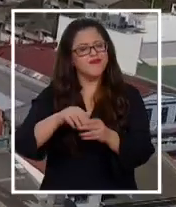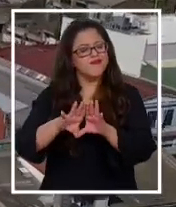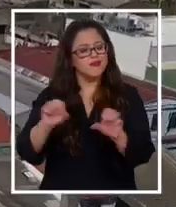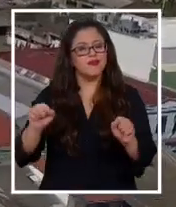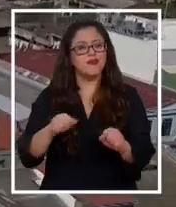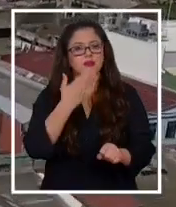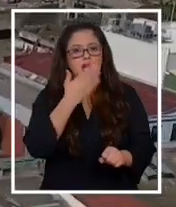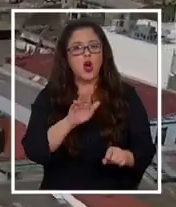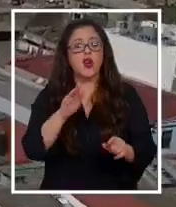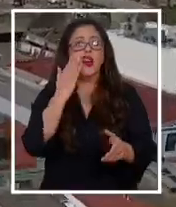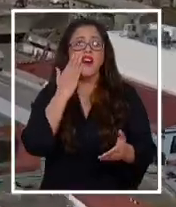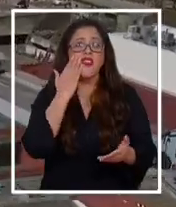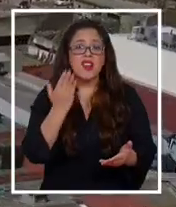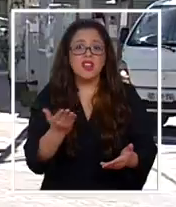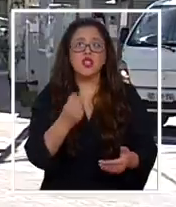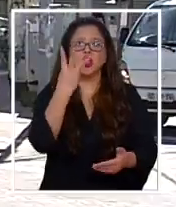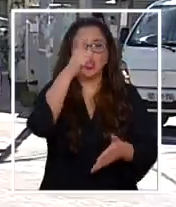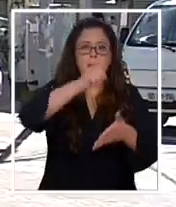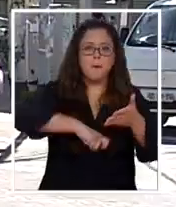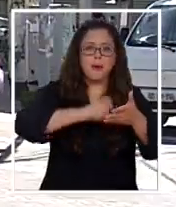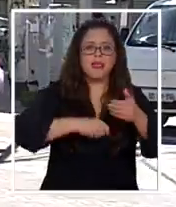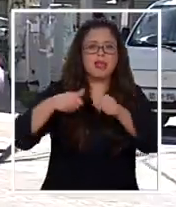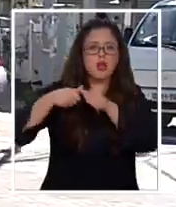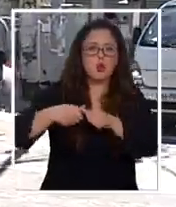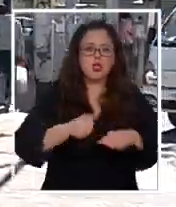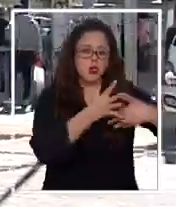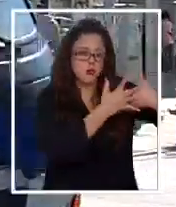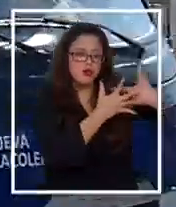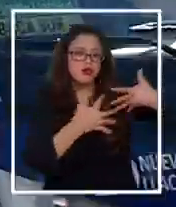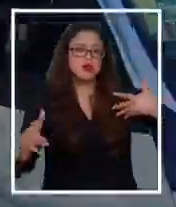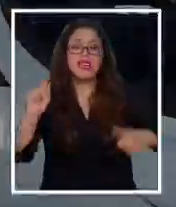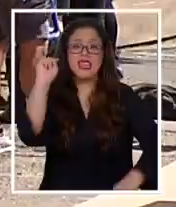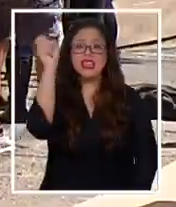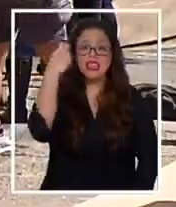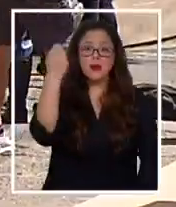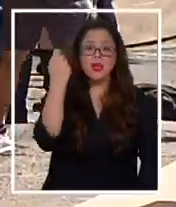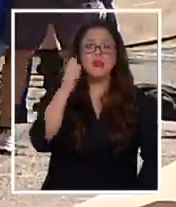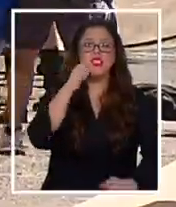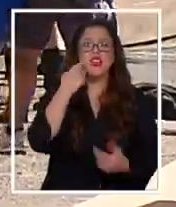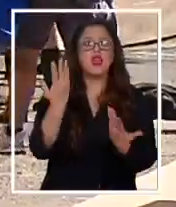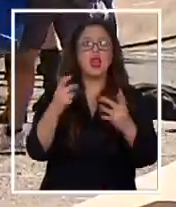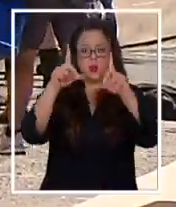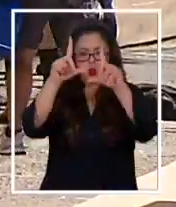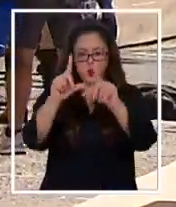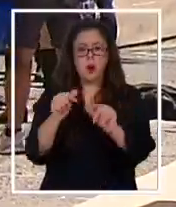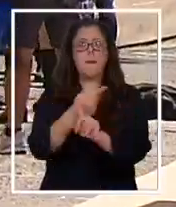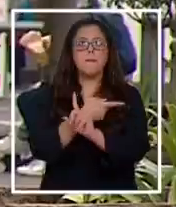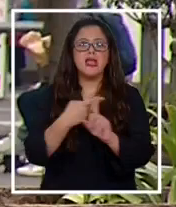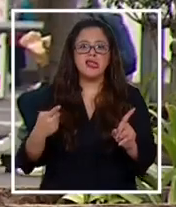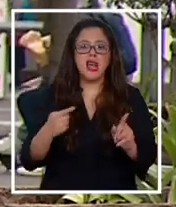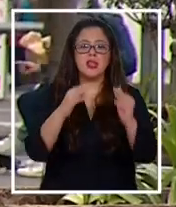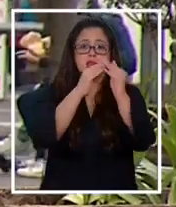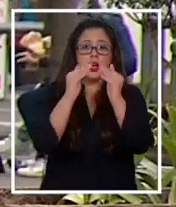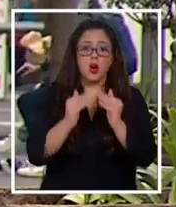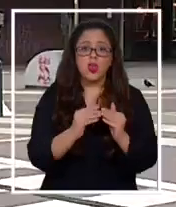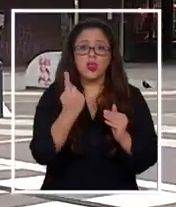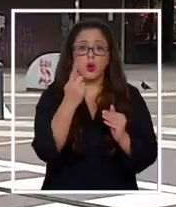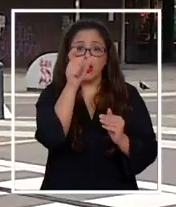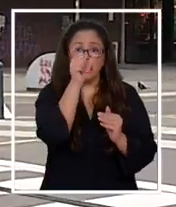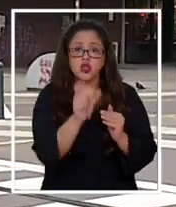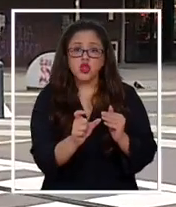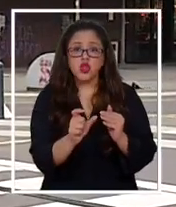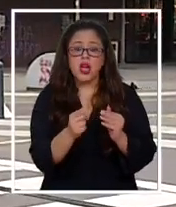El beneficio durará tres meses y a partir de septiembre caerá a la mitad. Los hogares unipersonales